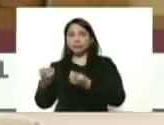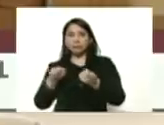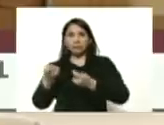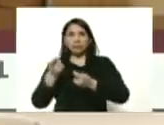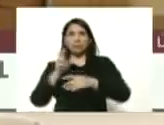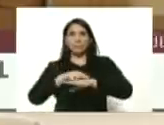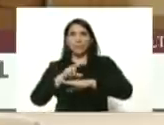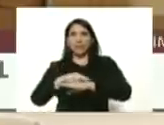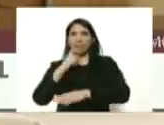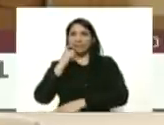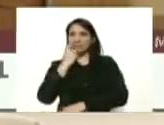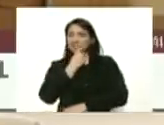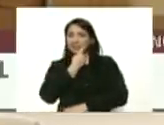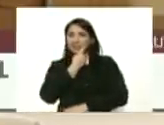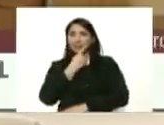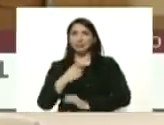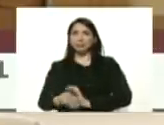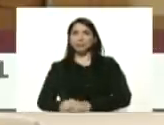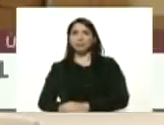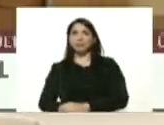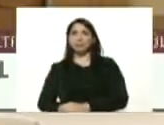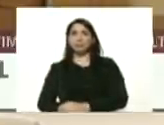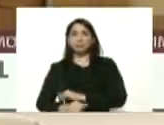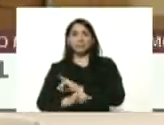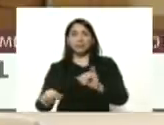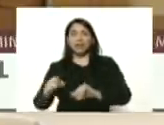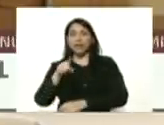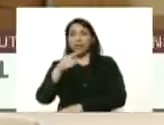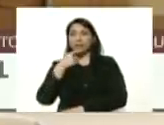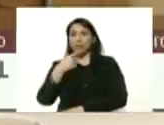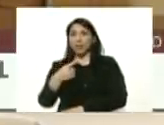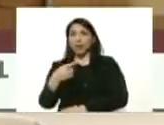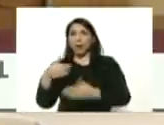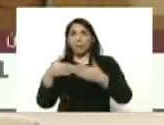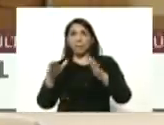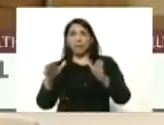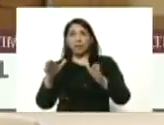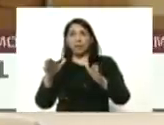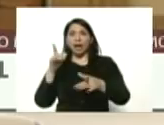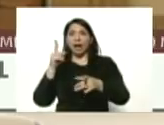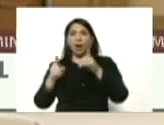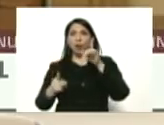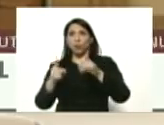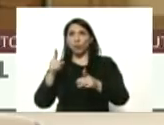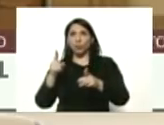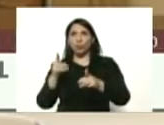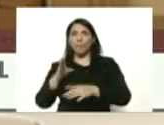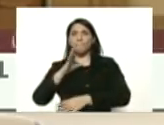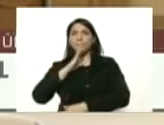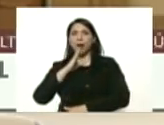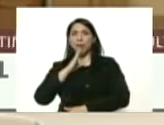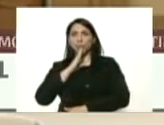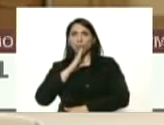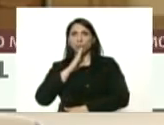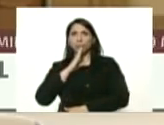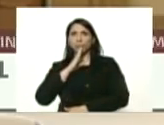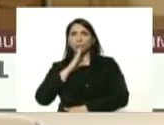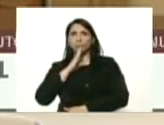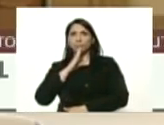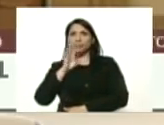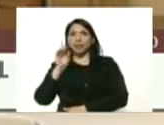médicas y odontológicas primarias ya usted refirió la apertura de algunas agencias bancarias bueno